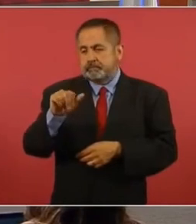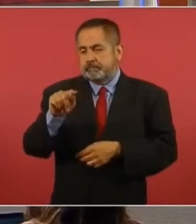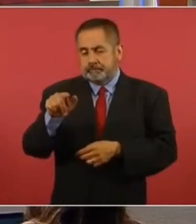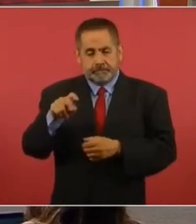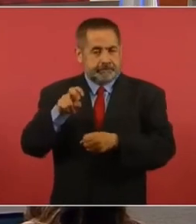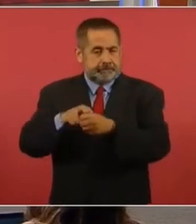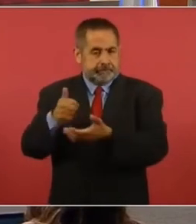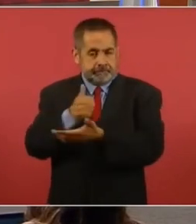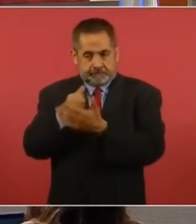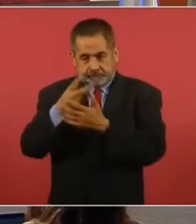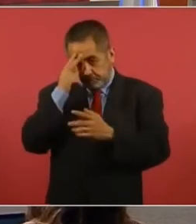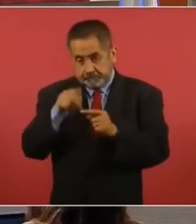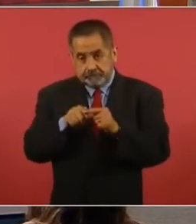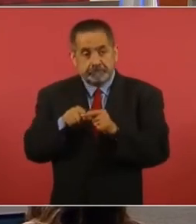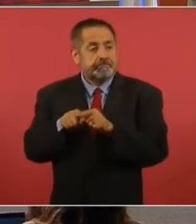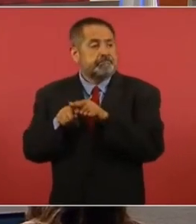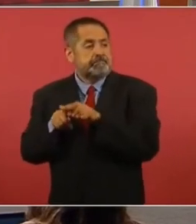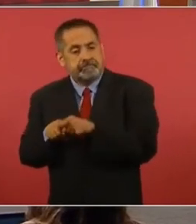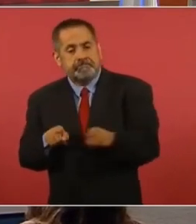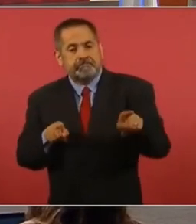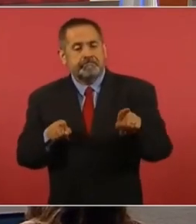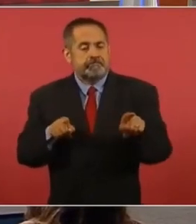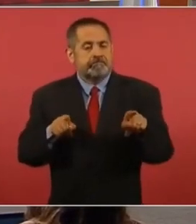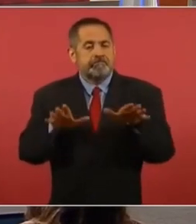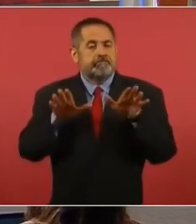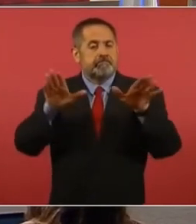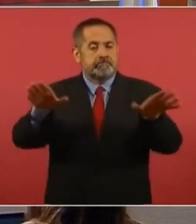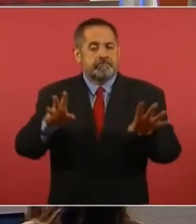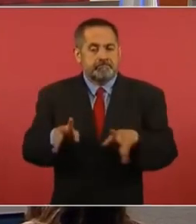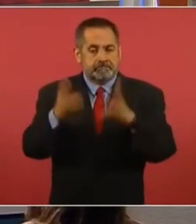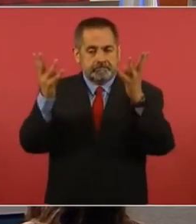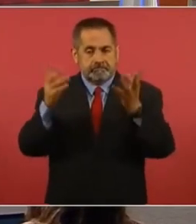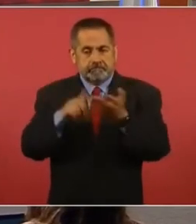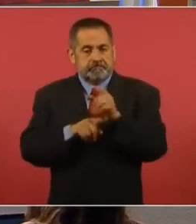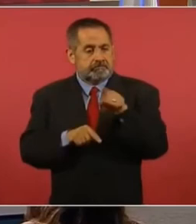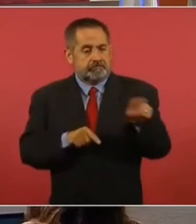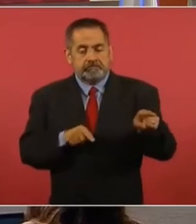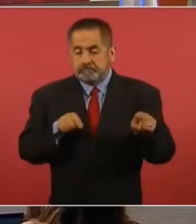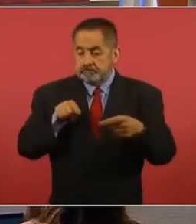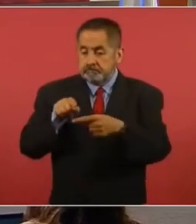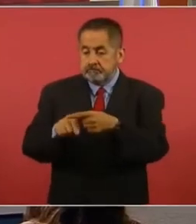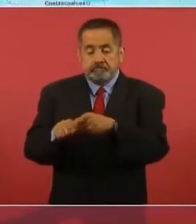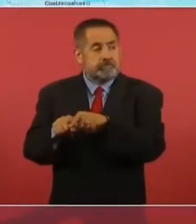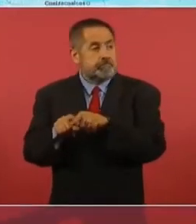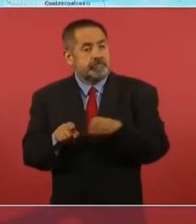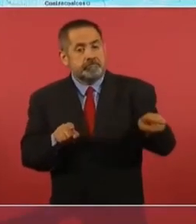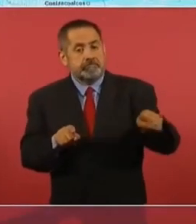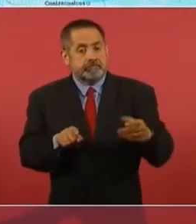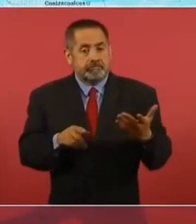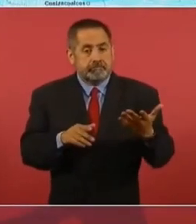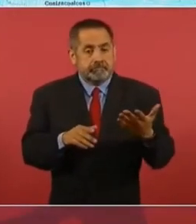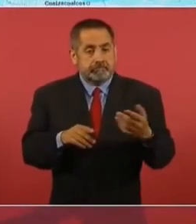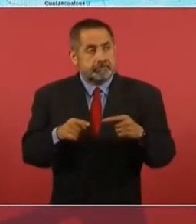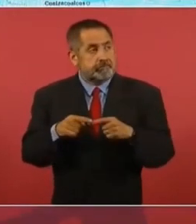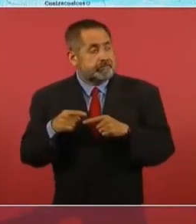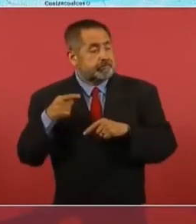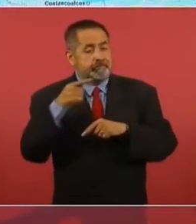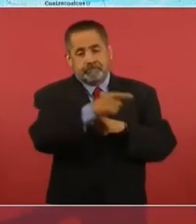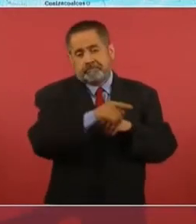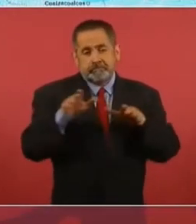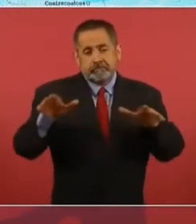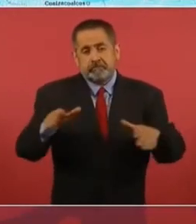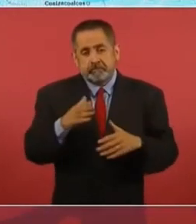aeropuerto Felipe Ángeles desde Buenavista hasta el aeropuerto